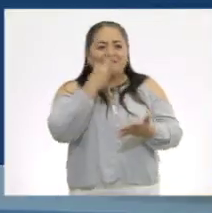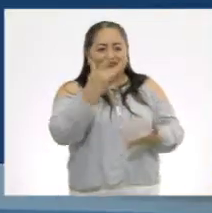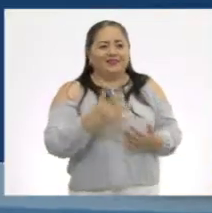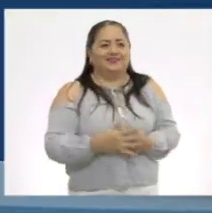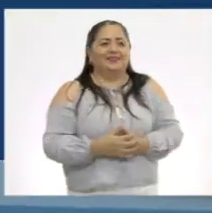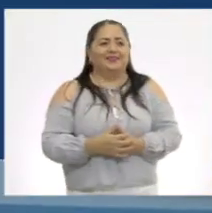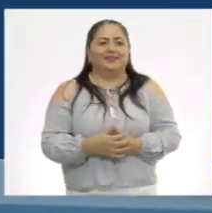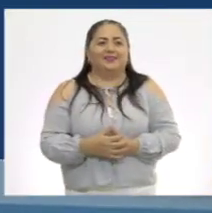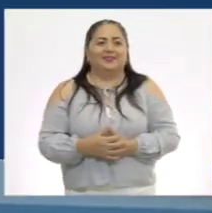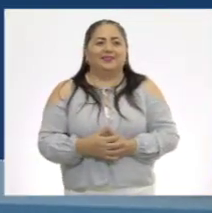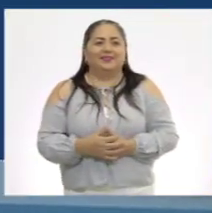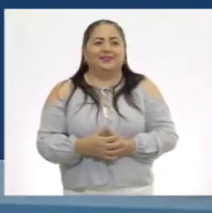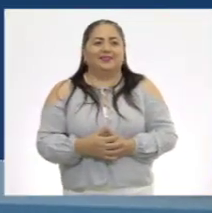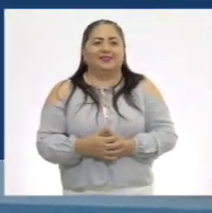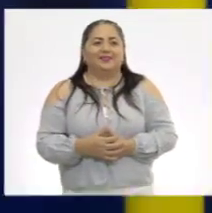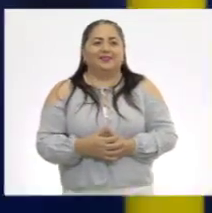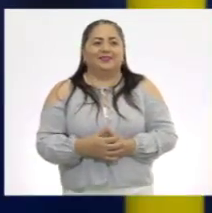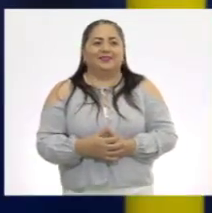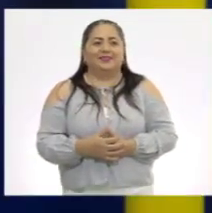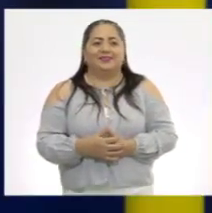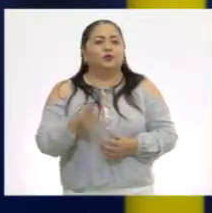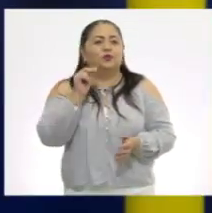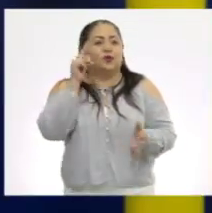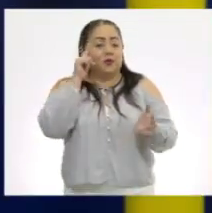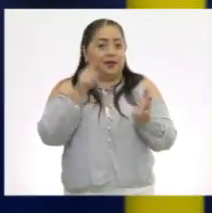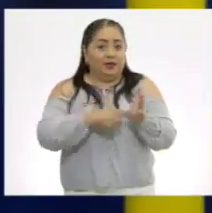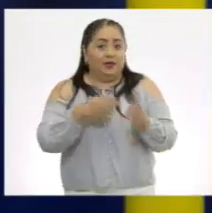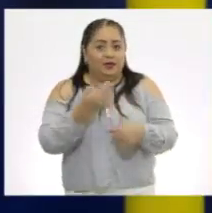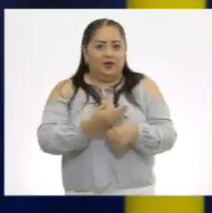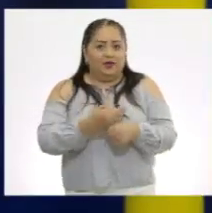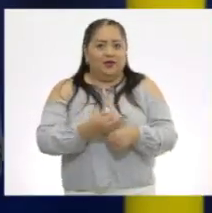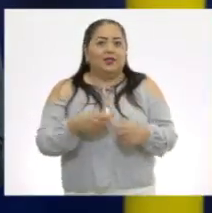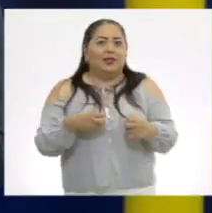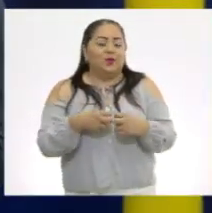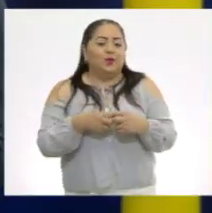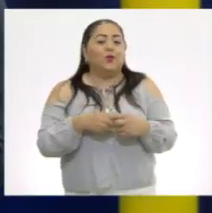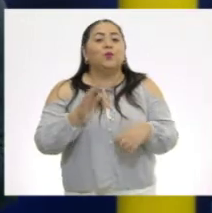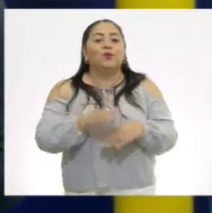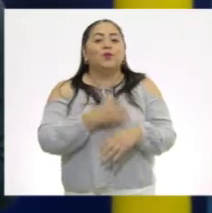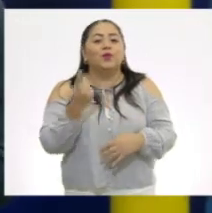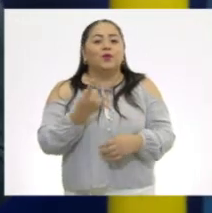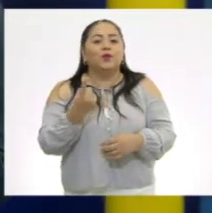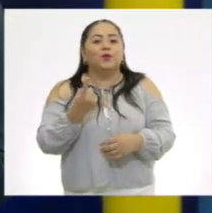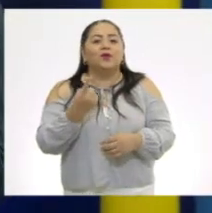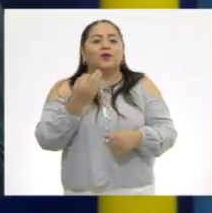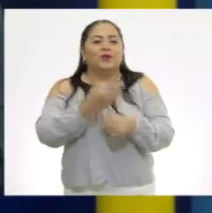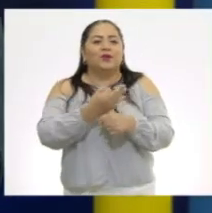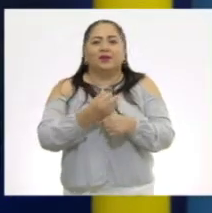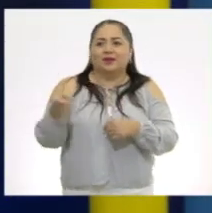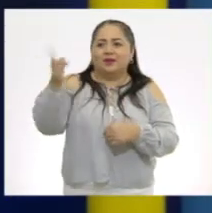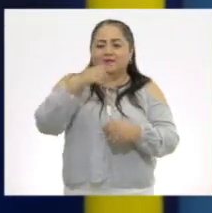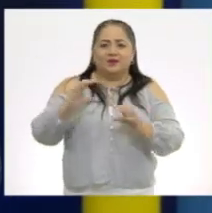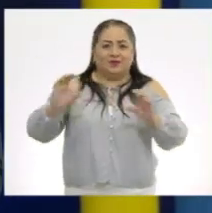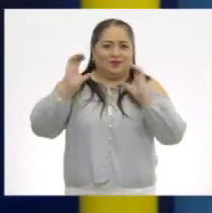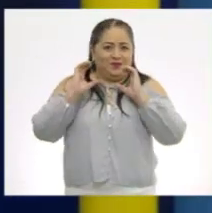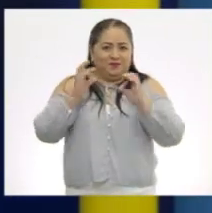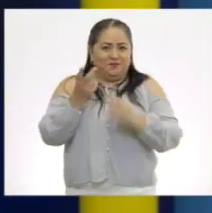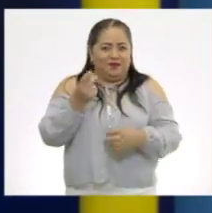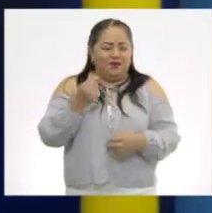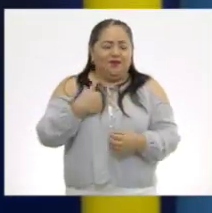Aníbal. A ti. No lo vas a creer. Estaba nervioso porque les hablé a quienes me están cuidando los perritos.